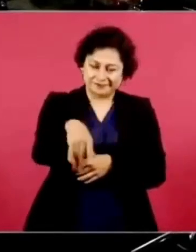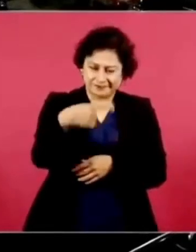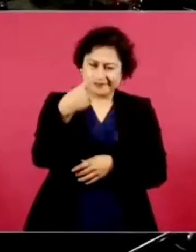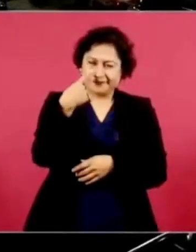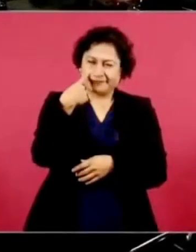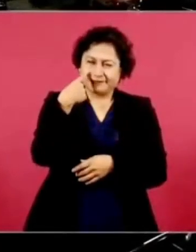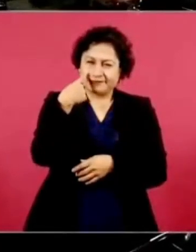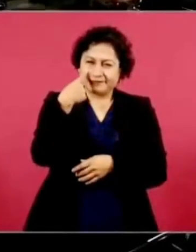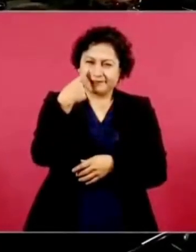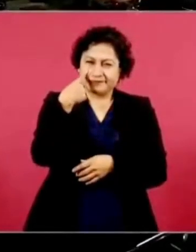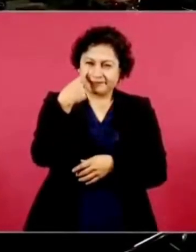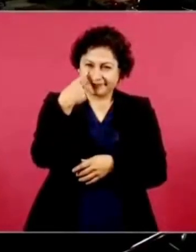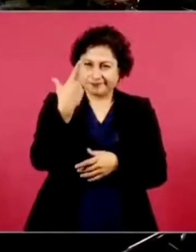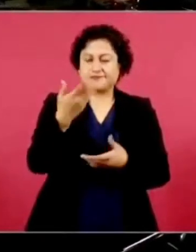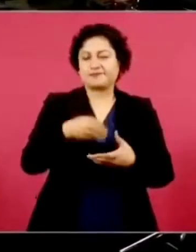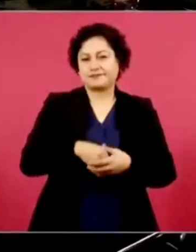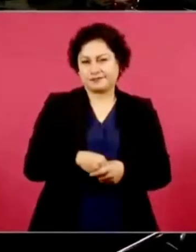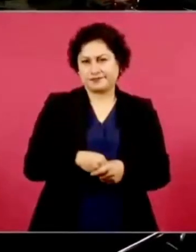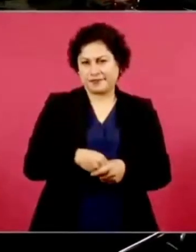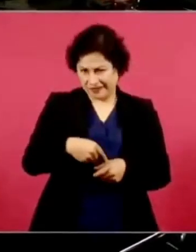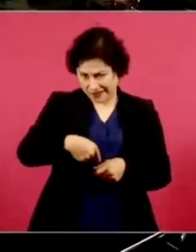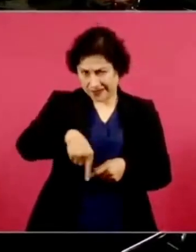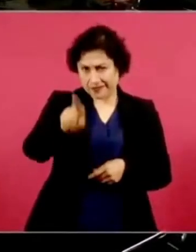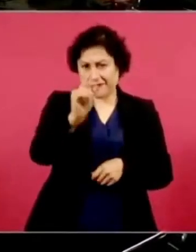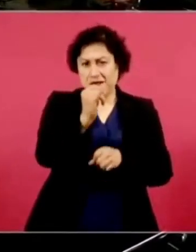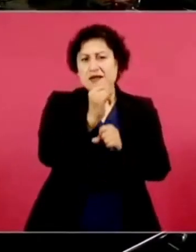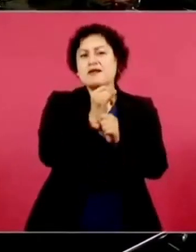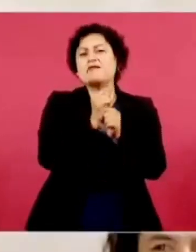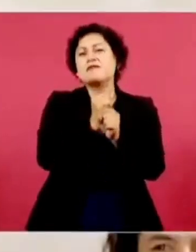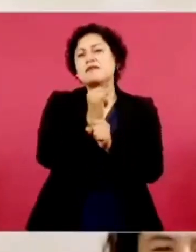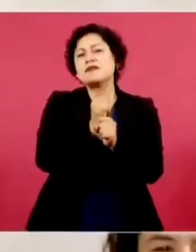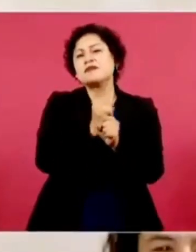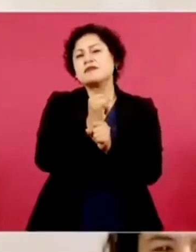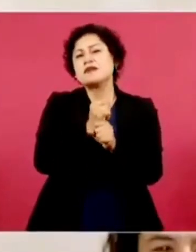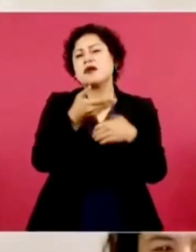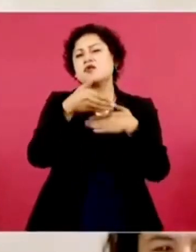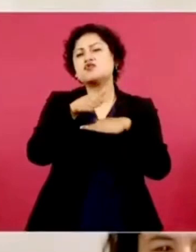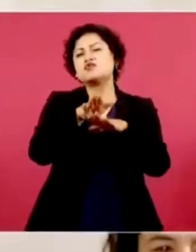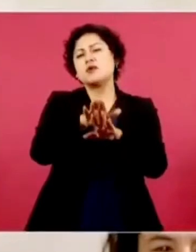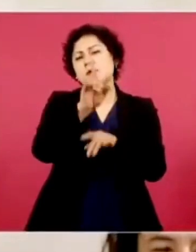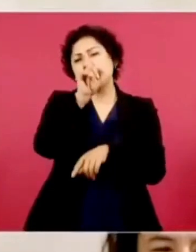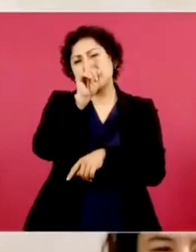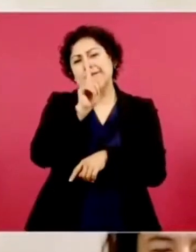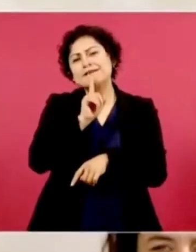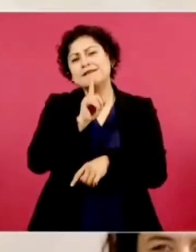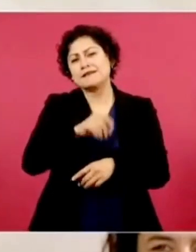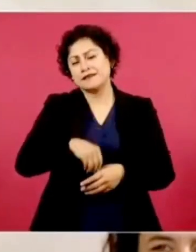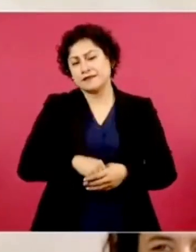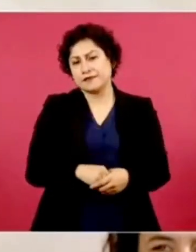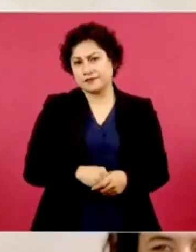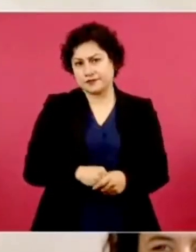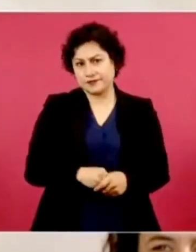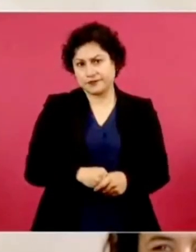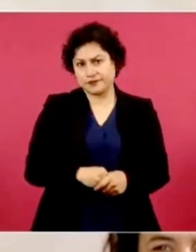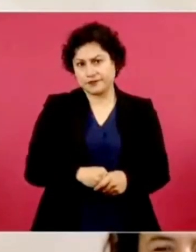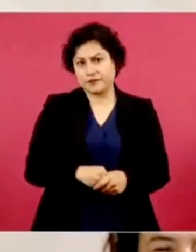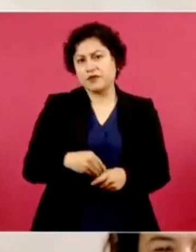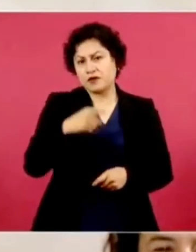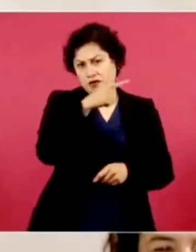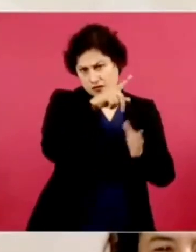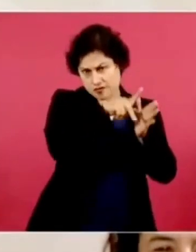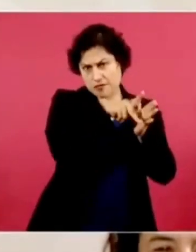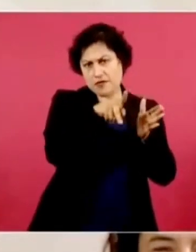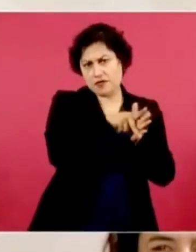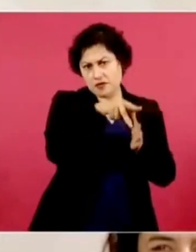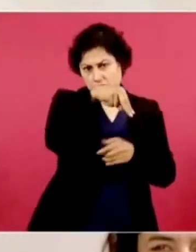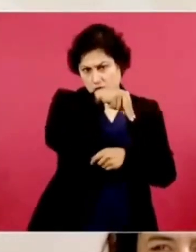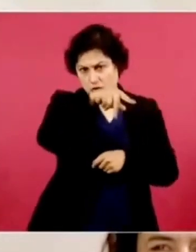A ver si hacen el reportaje sobre las calumnias del New York Times y de todos los